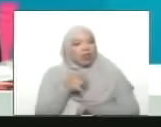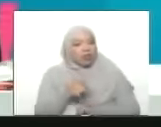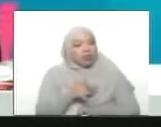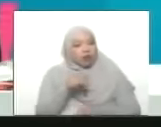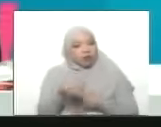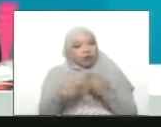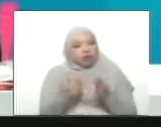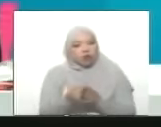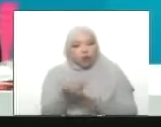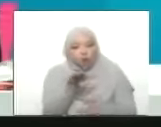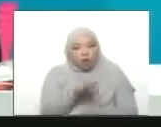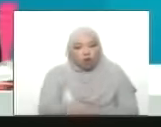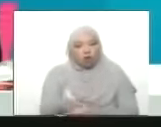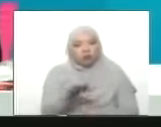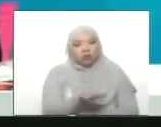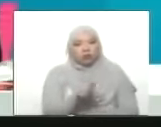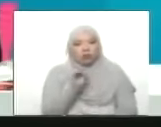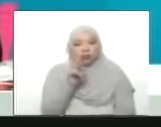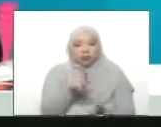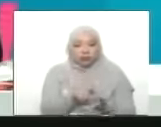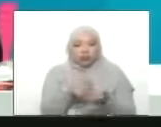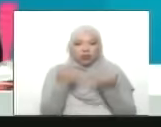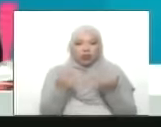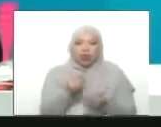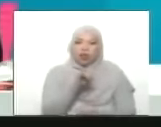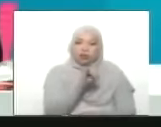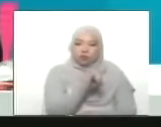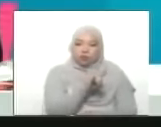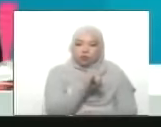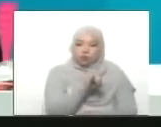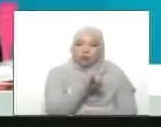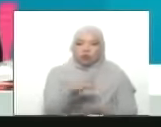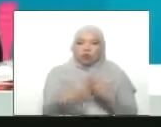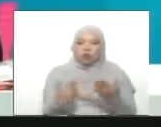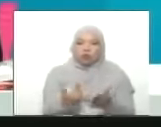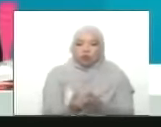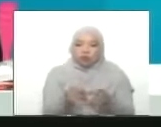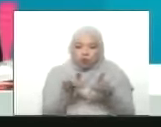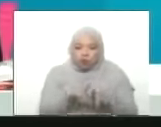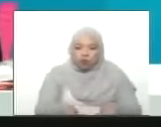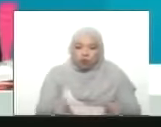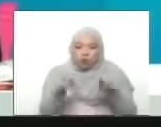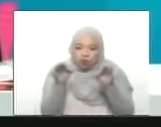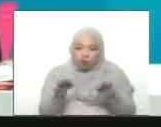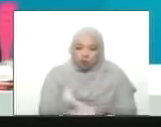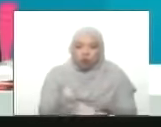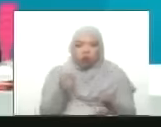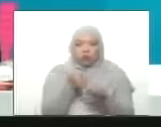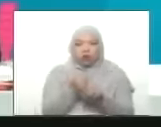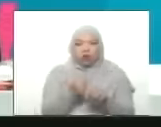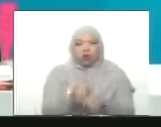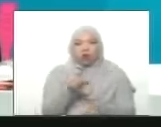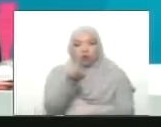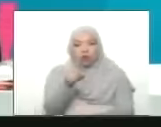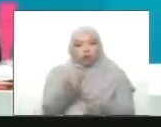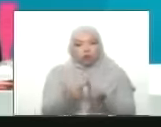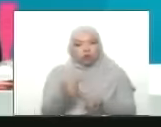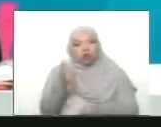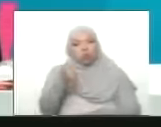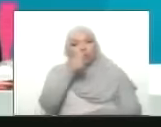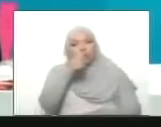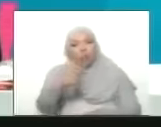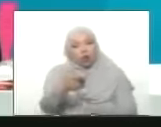dedicado este espacio y a partir de este lunes vamos a tener un espacio fijo así como tenemos el uno por diez el buen gobierno